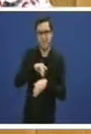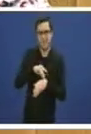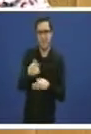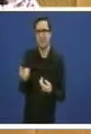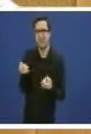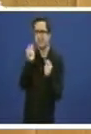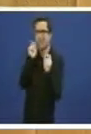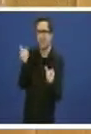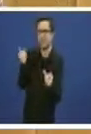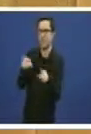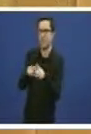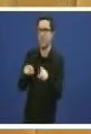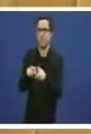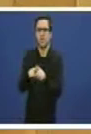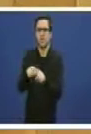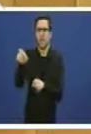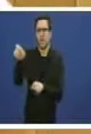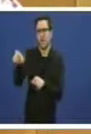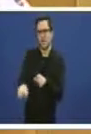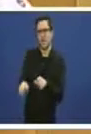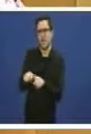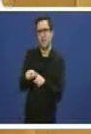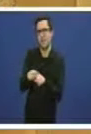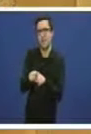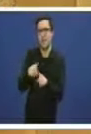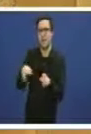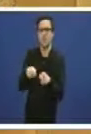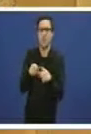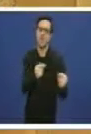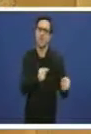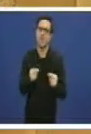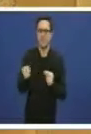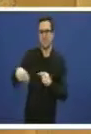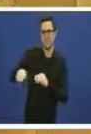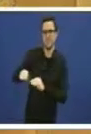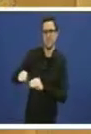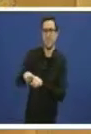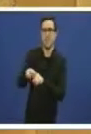vostedes conta do fascismo que hai en este debate señores do Partido Popular. Vostedes